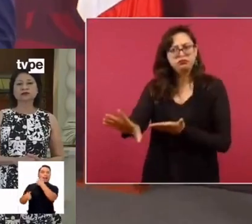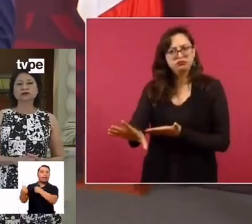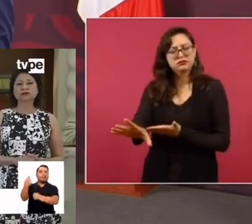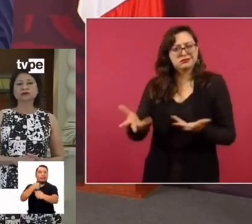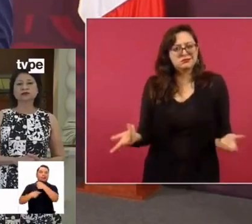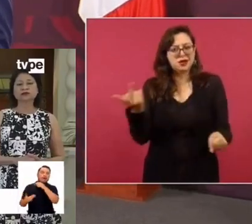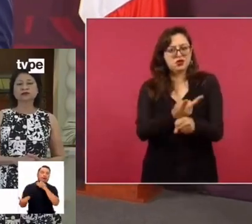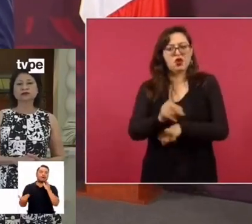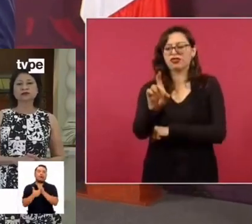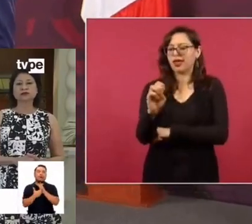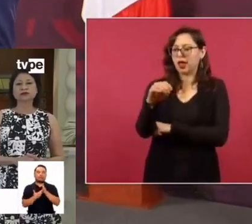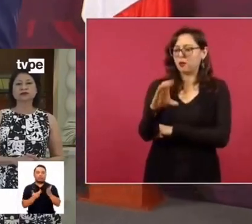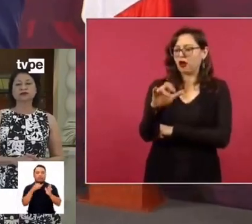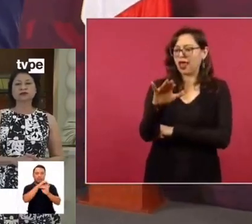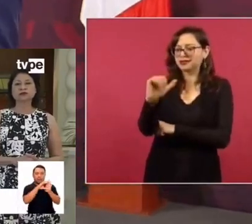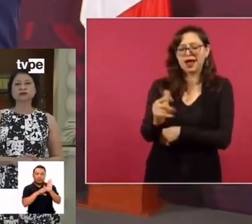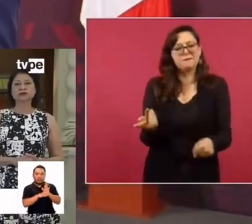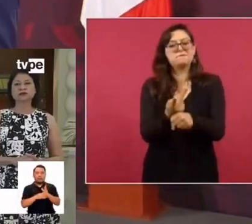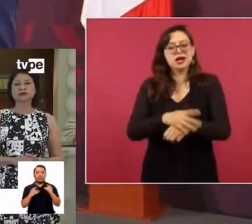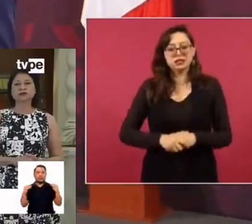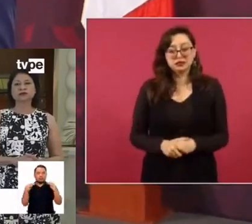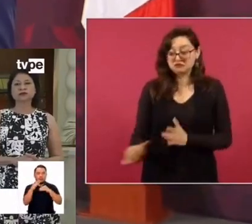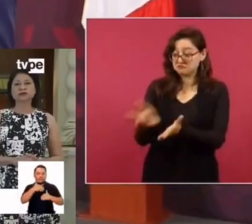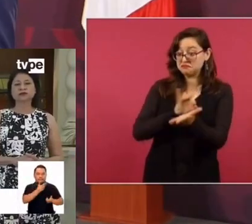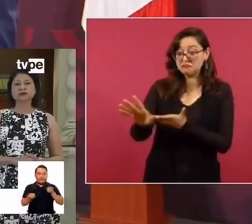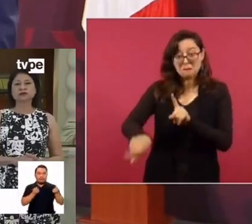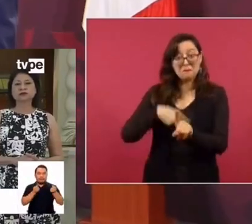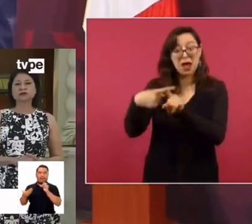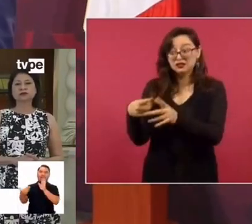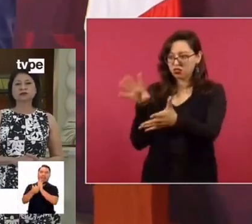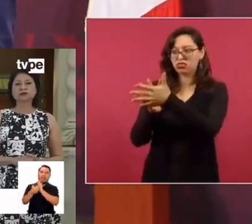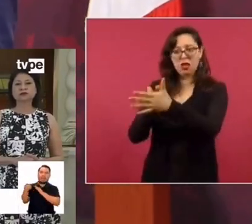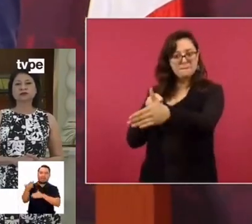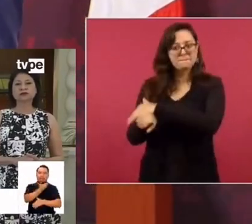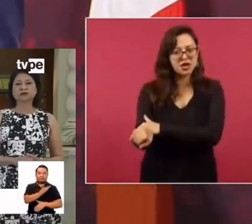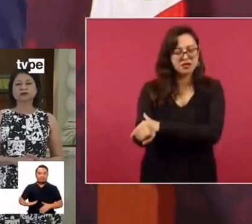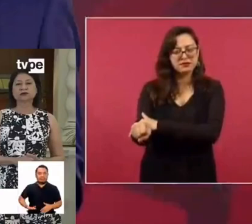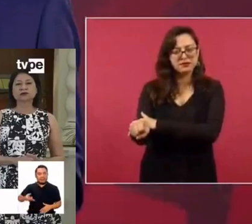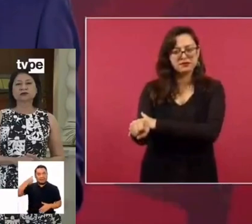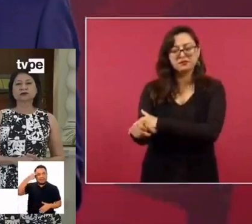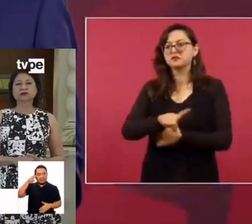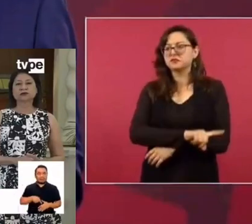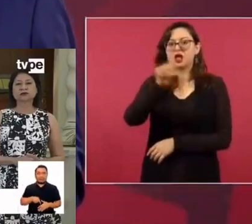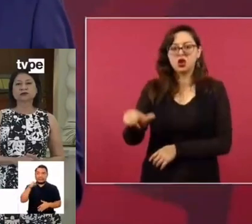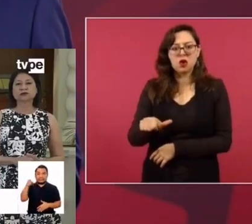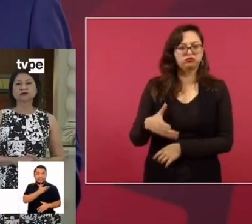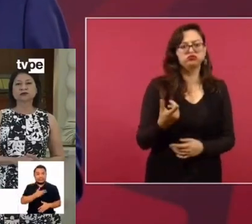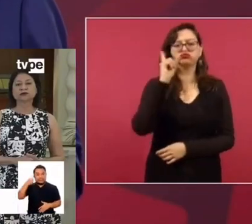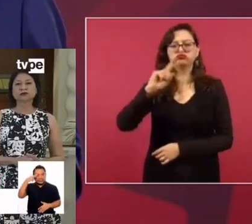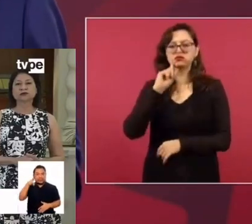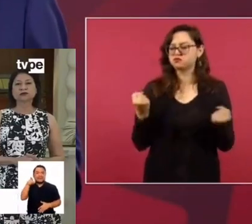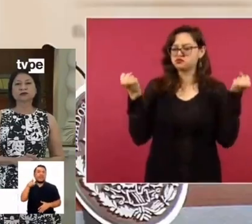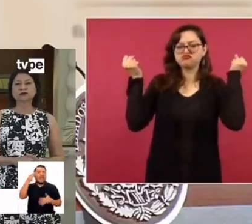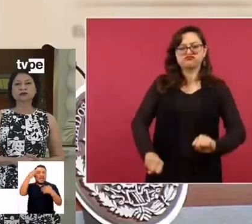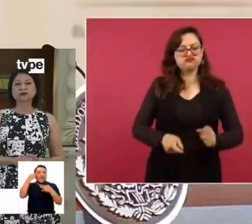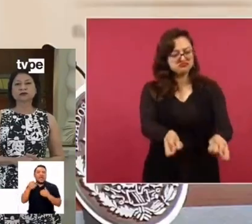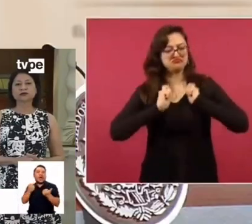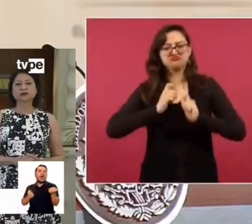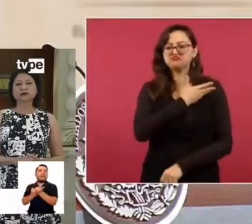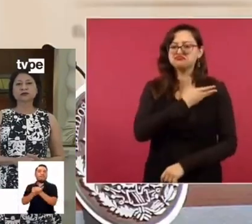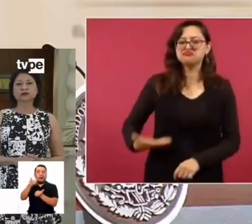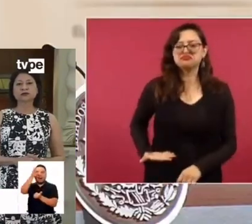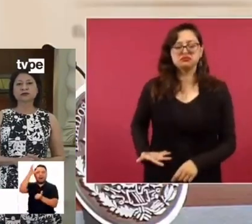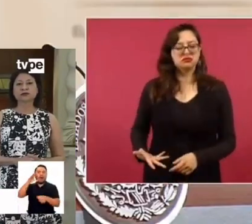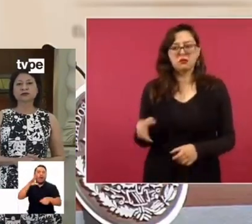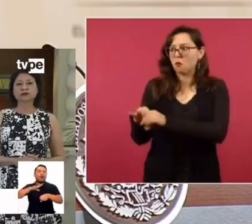y se cometió una gran injusticia al destituirlo y encarcelarlo. Y luego establecer de facto un gobierno